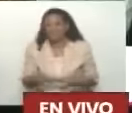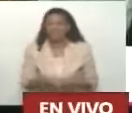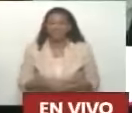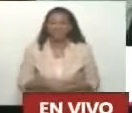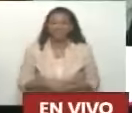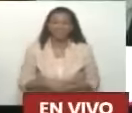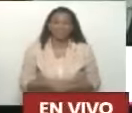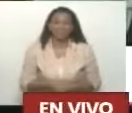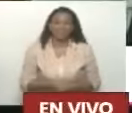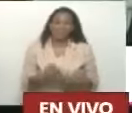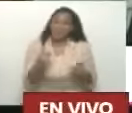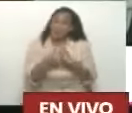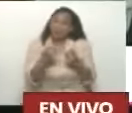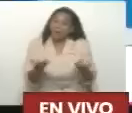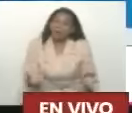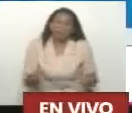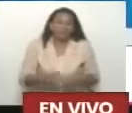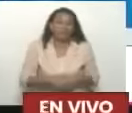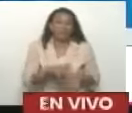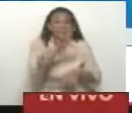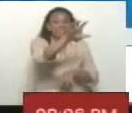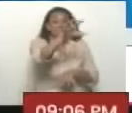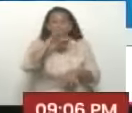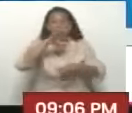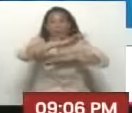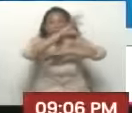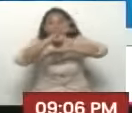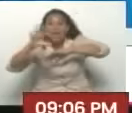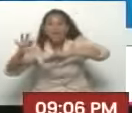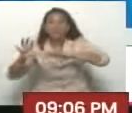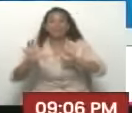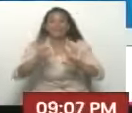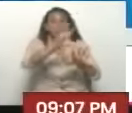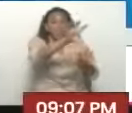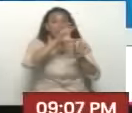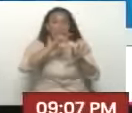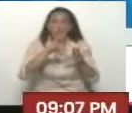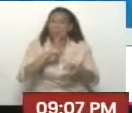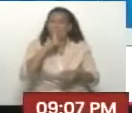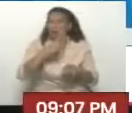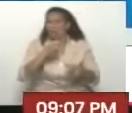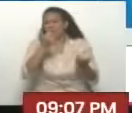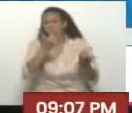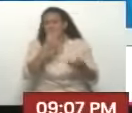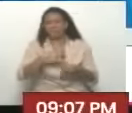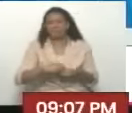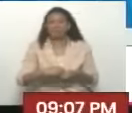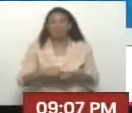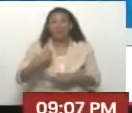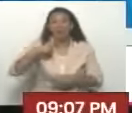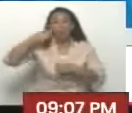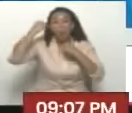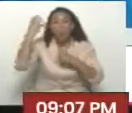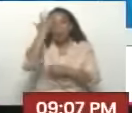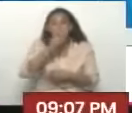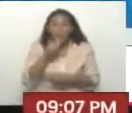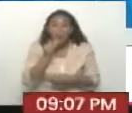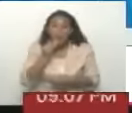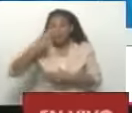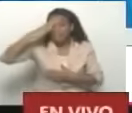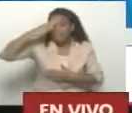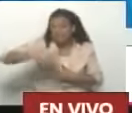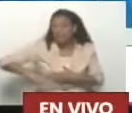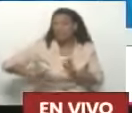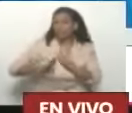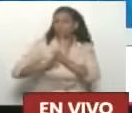Unas palabras. Unas palabras, compañero. Juventud militar bolivariana, que ha venido